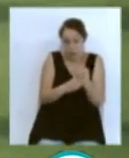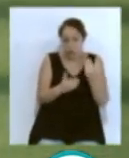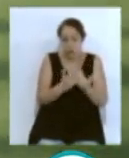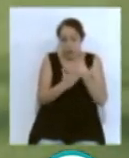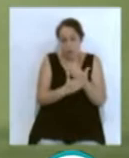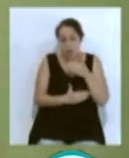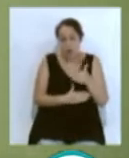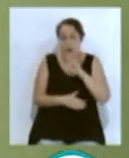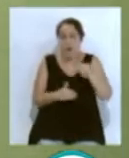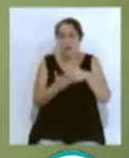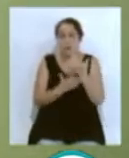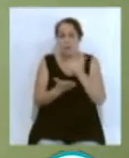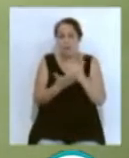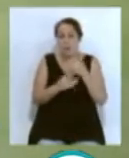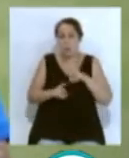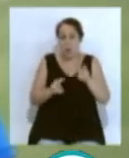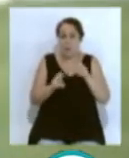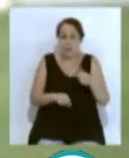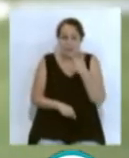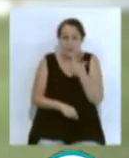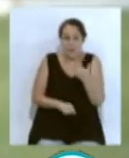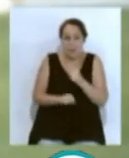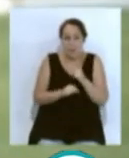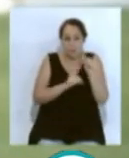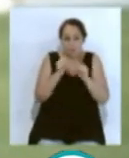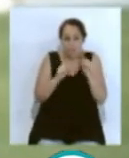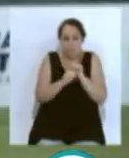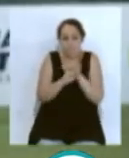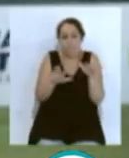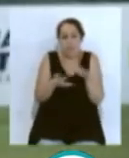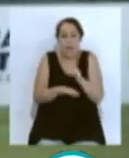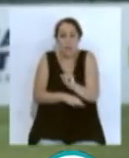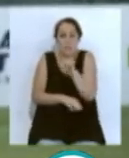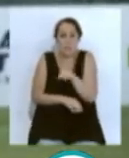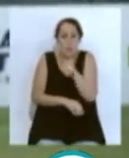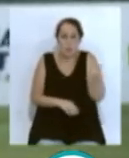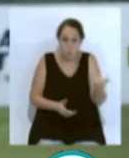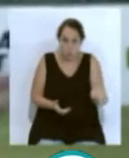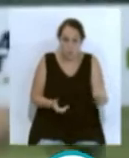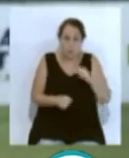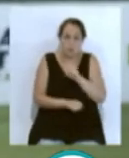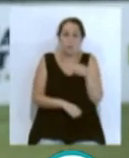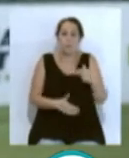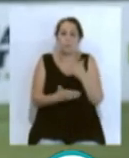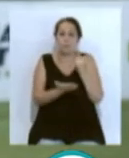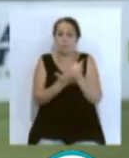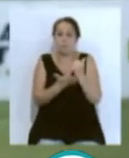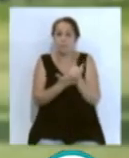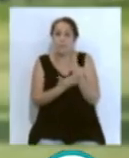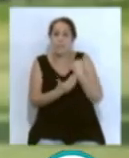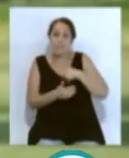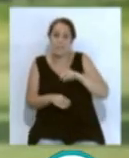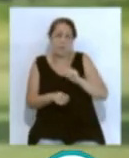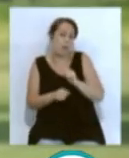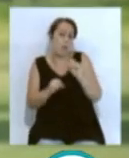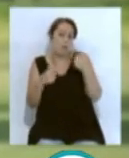practique una nueva prueba PCR que desvele si hay propagación del virus a otros componentes. Los resultados de las pruebas han sido puestos en